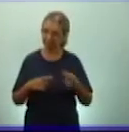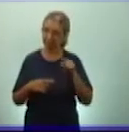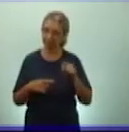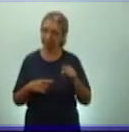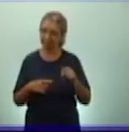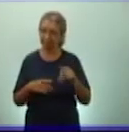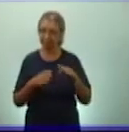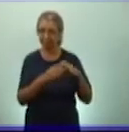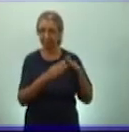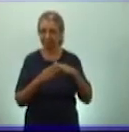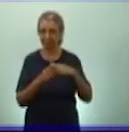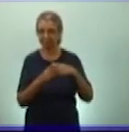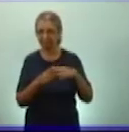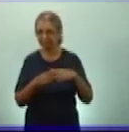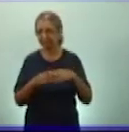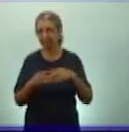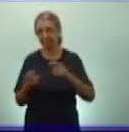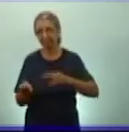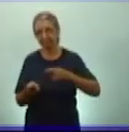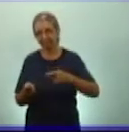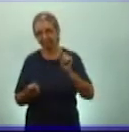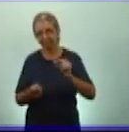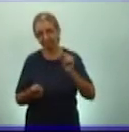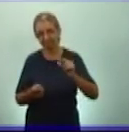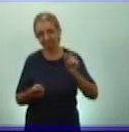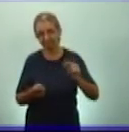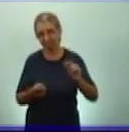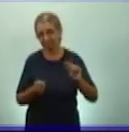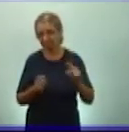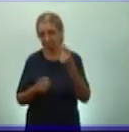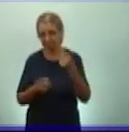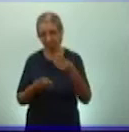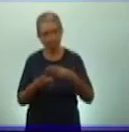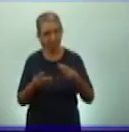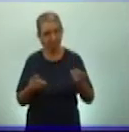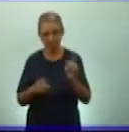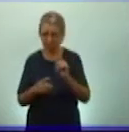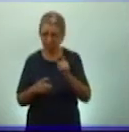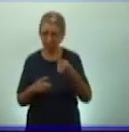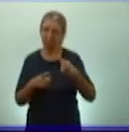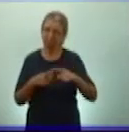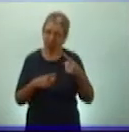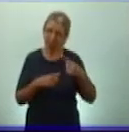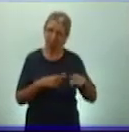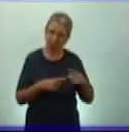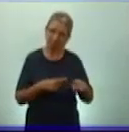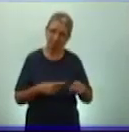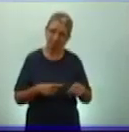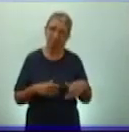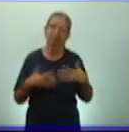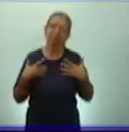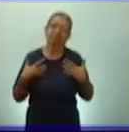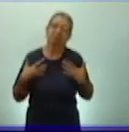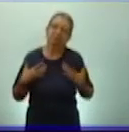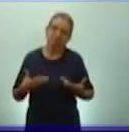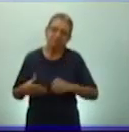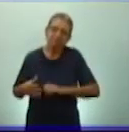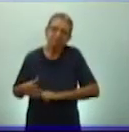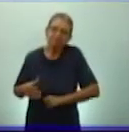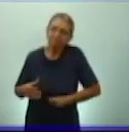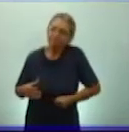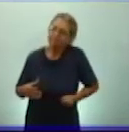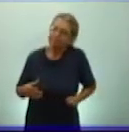brutalmente explotadas. Sobre todo porque no solo se dedicaban a trabajar la tierra, sino a hacer otras obras. Y que esos grandes trabajos también